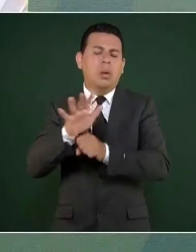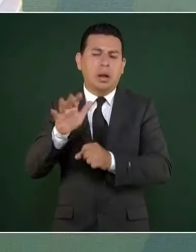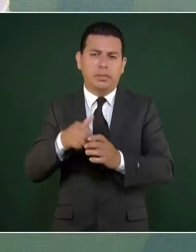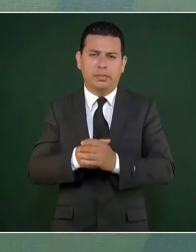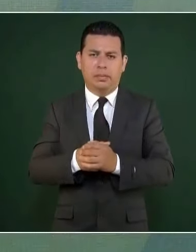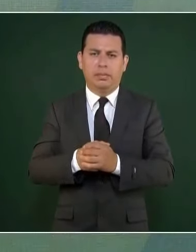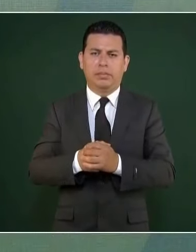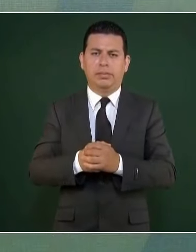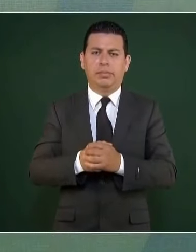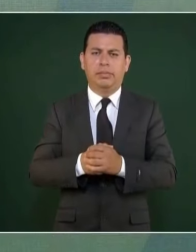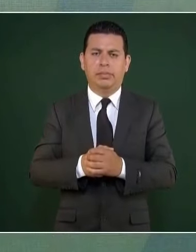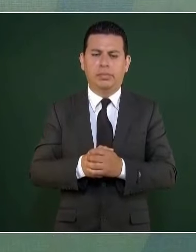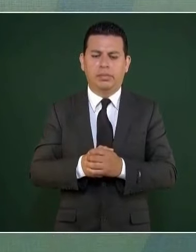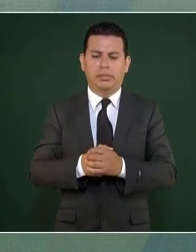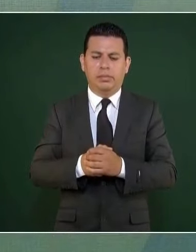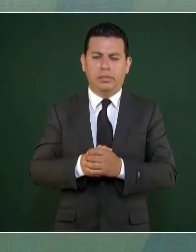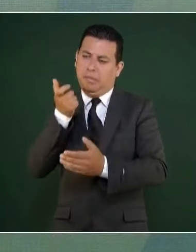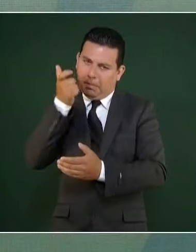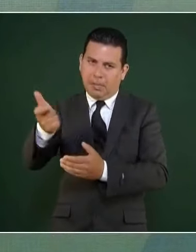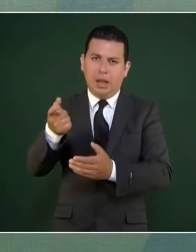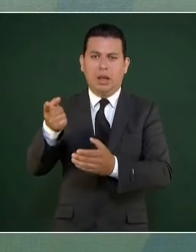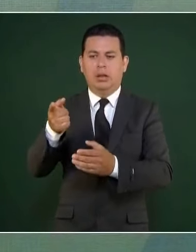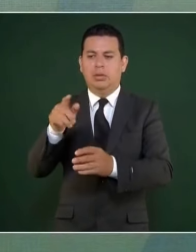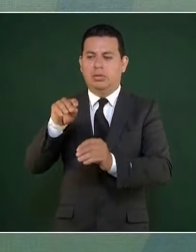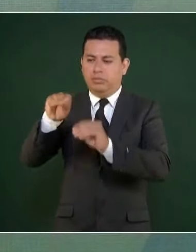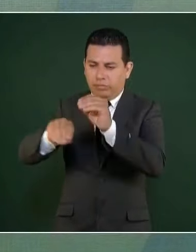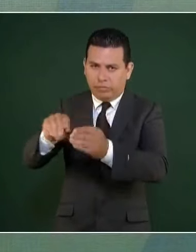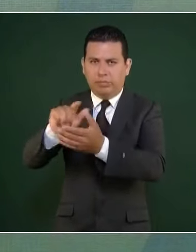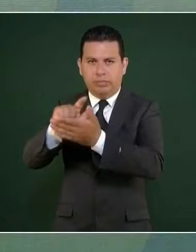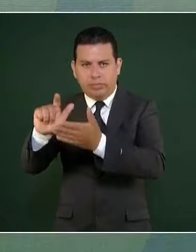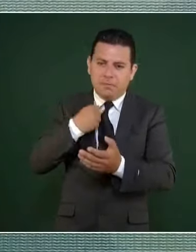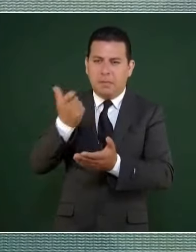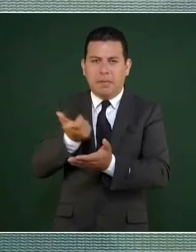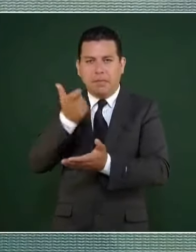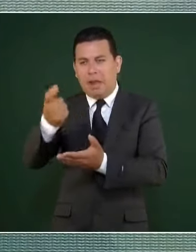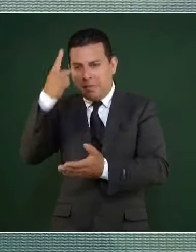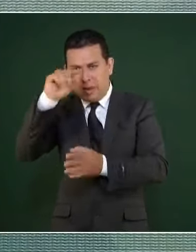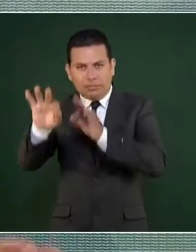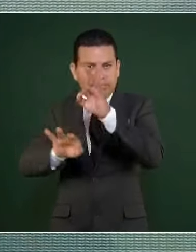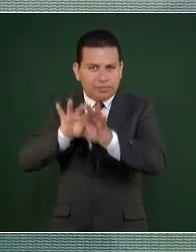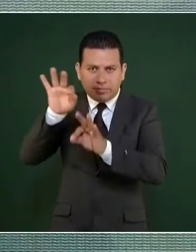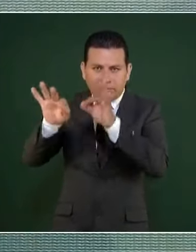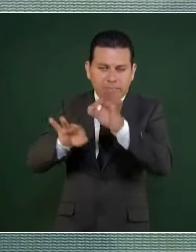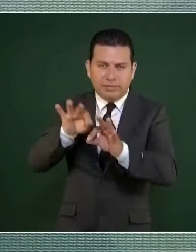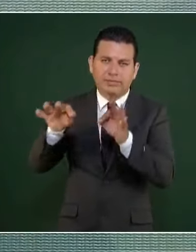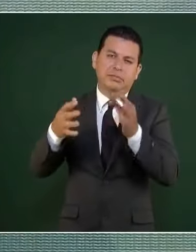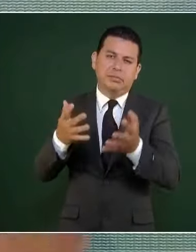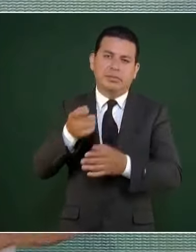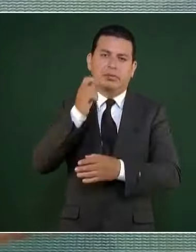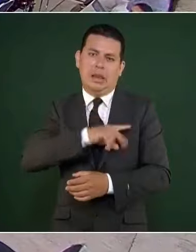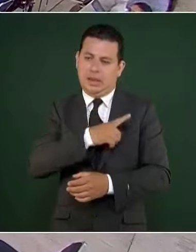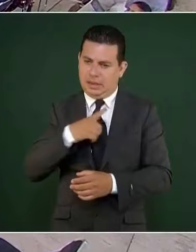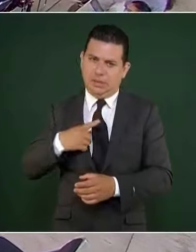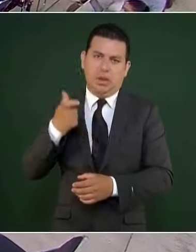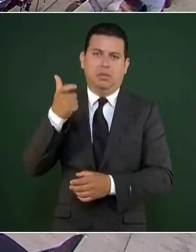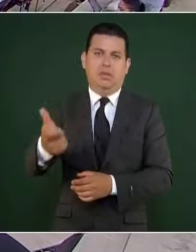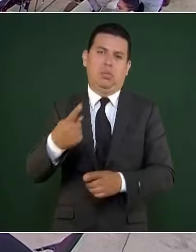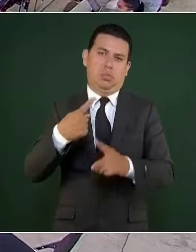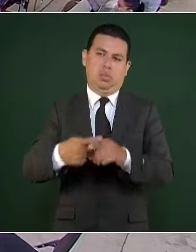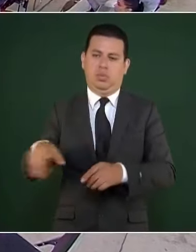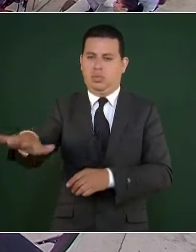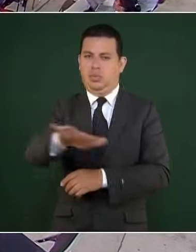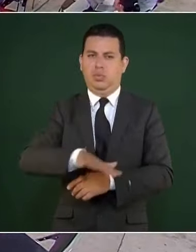pagar el mantenimiento y una contraprestación, es decir, una renta por